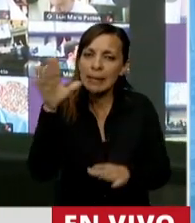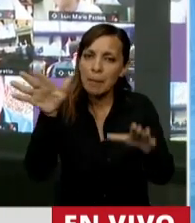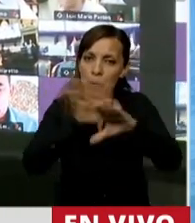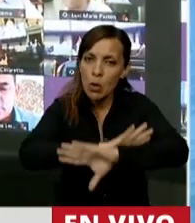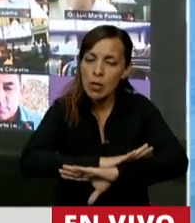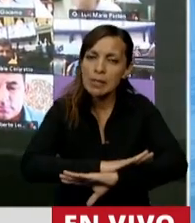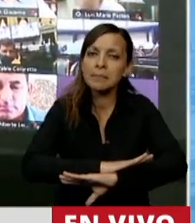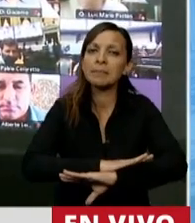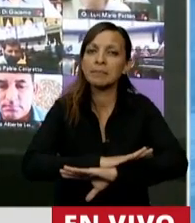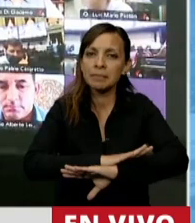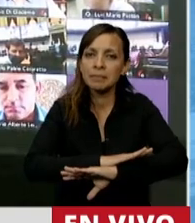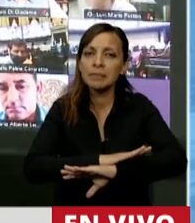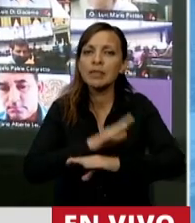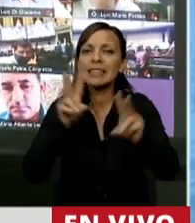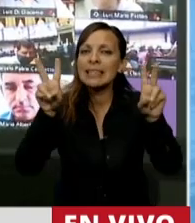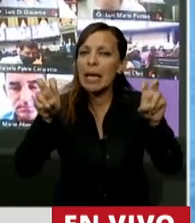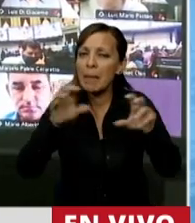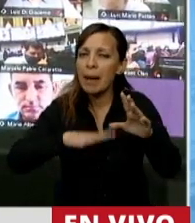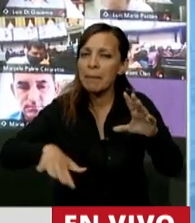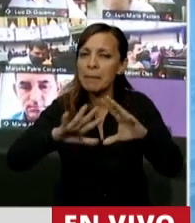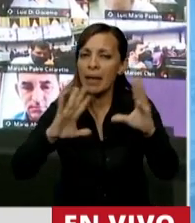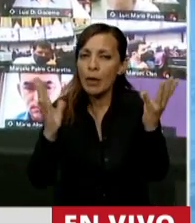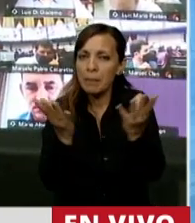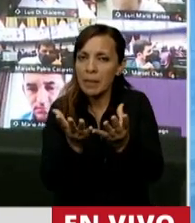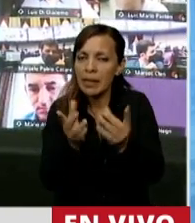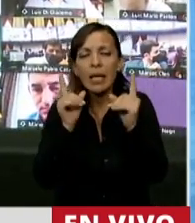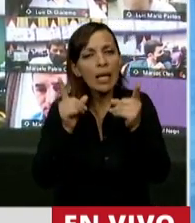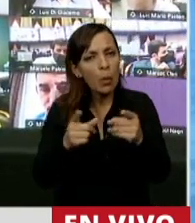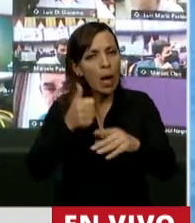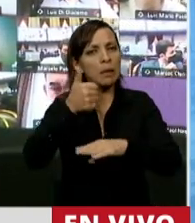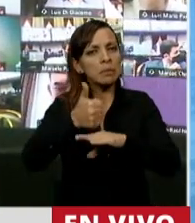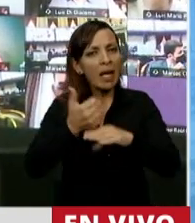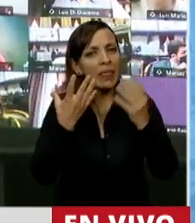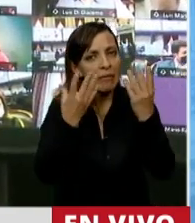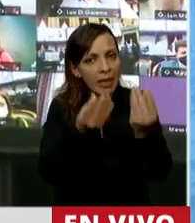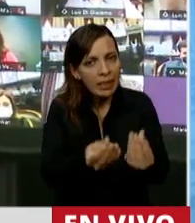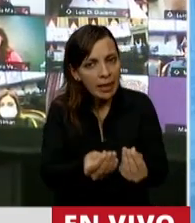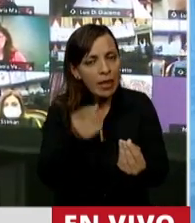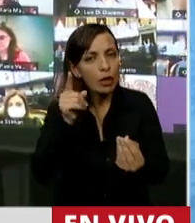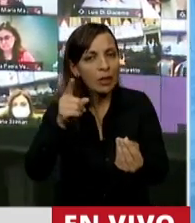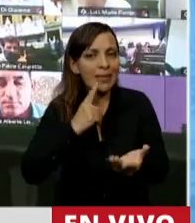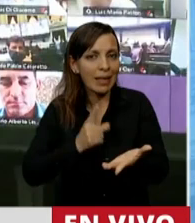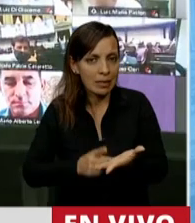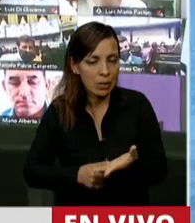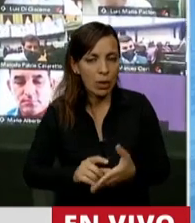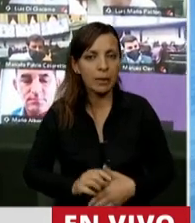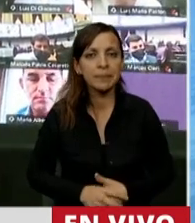erróneas frente al medio ambiente? Y hemos estado ahí defendiendo esas posturas.